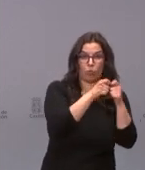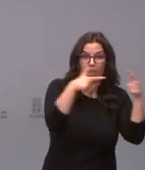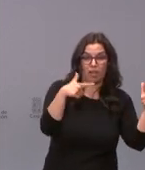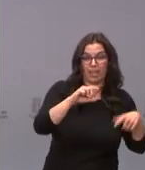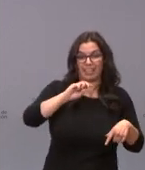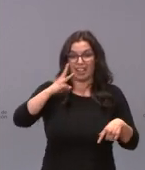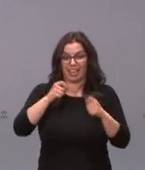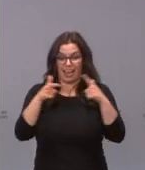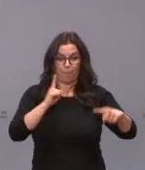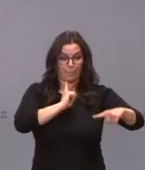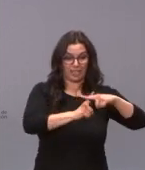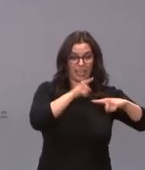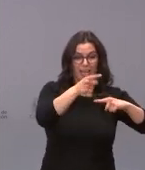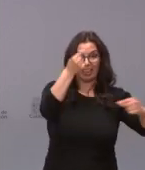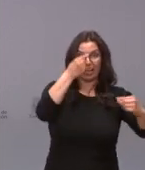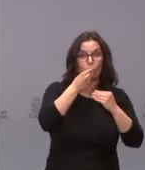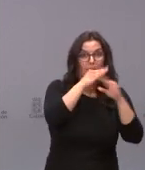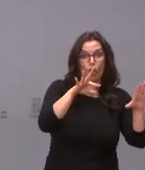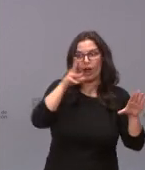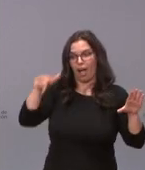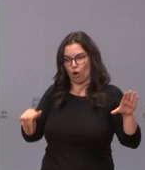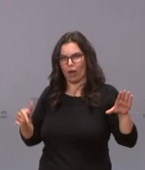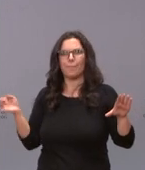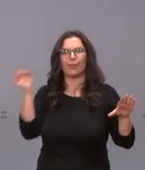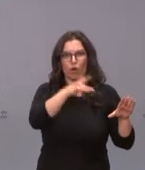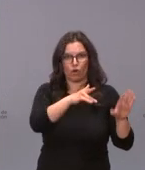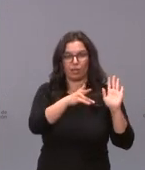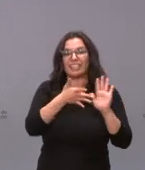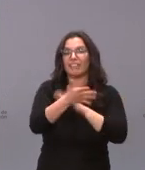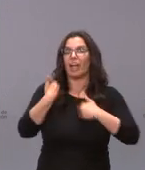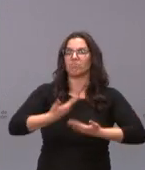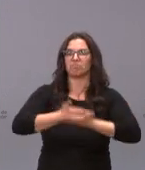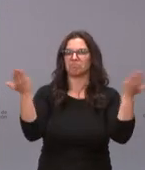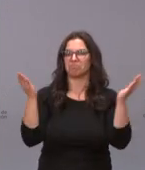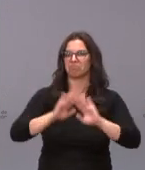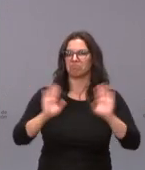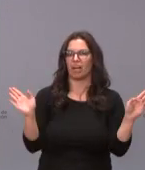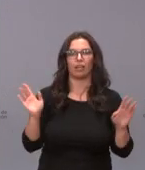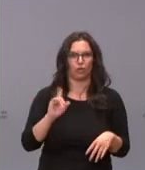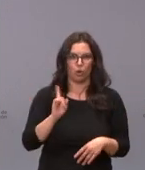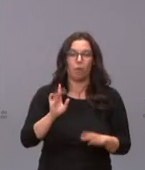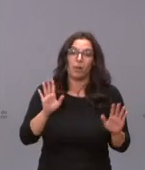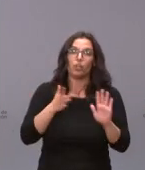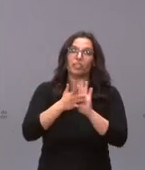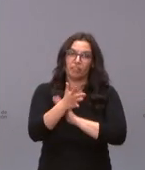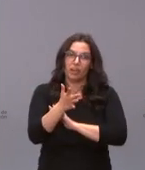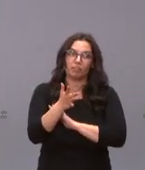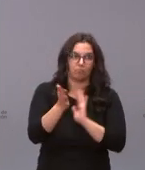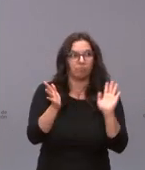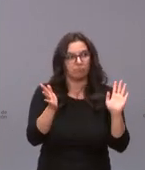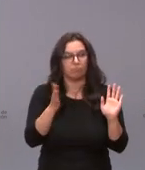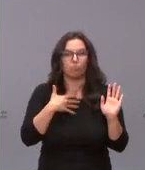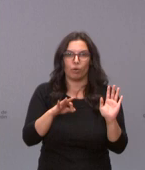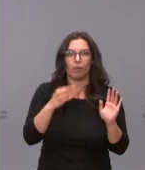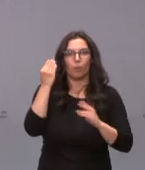hora. Esto no quiere decir que tengamos que confiarnos, pero sí quiere decir que podemos mirar con un